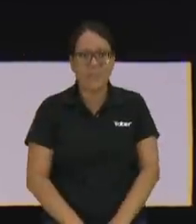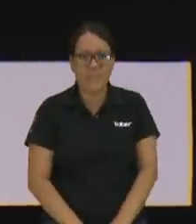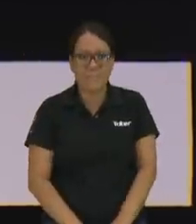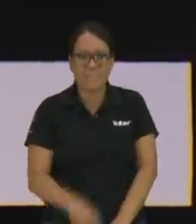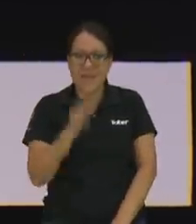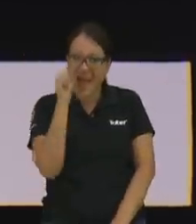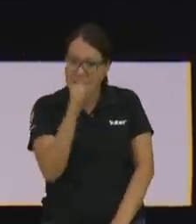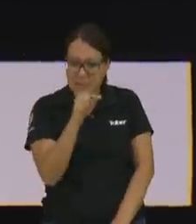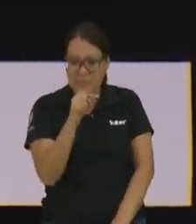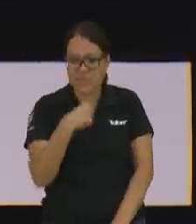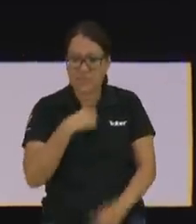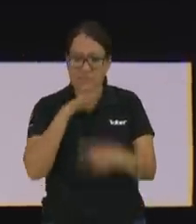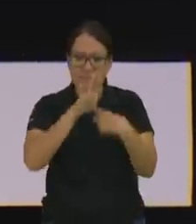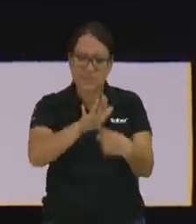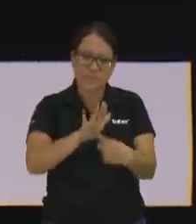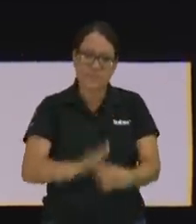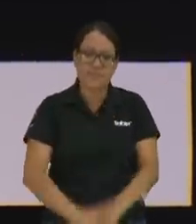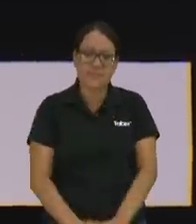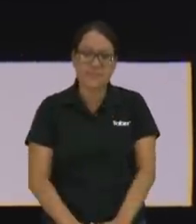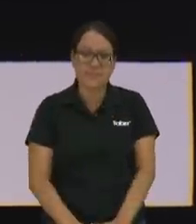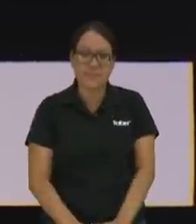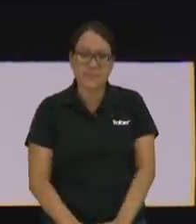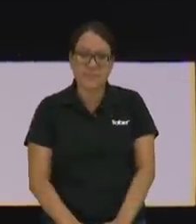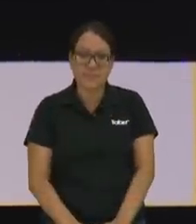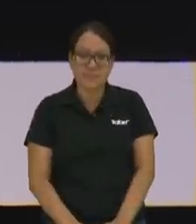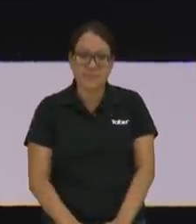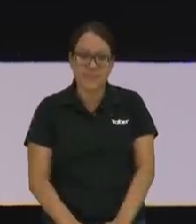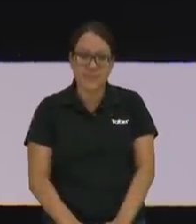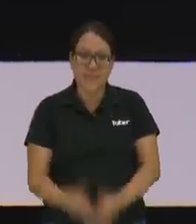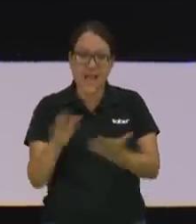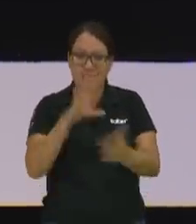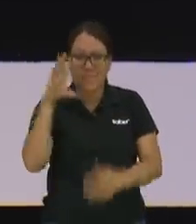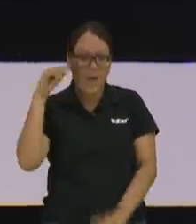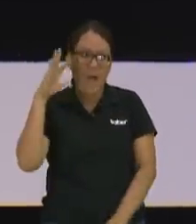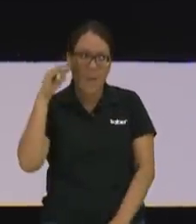Así de fácil se la voy a poner. Muchas pájanas nos hemos dado aquí.